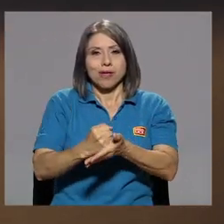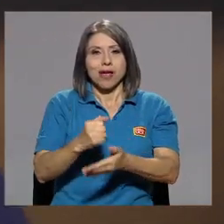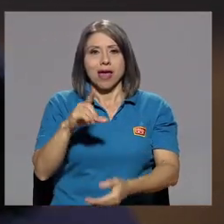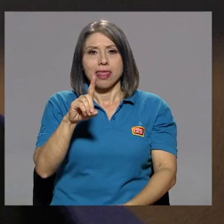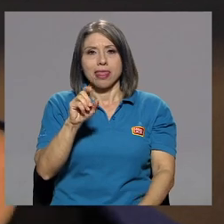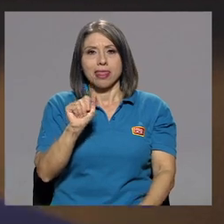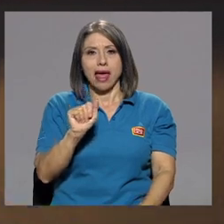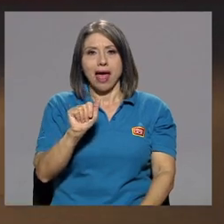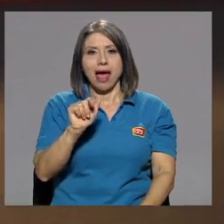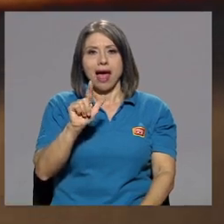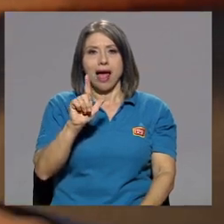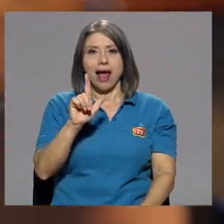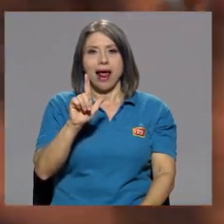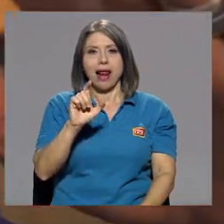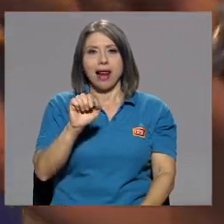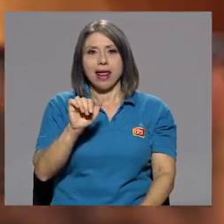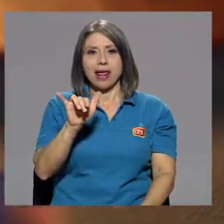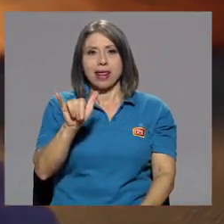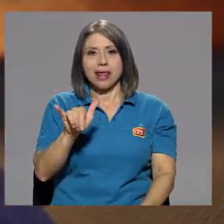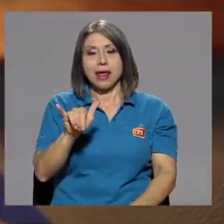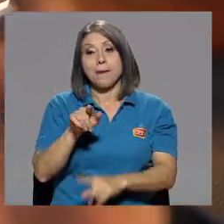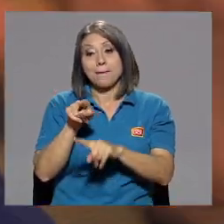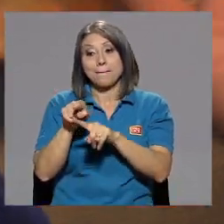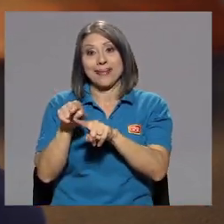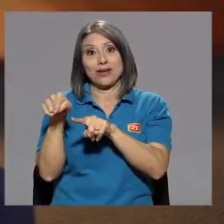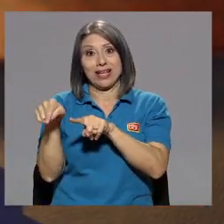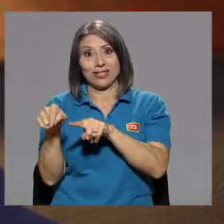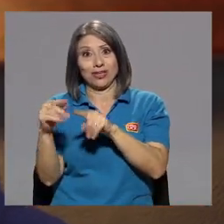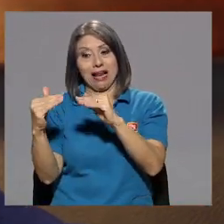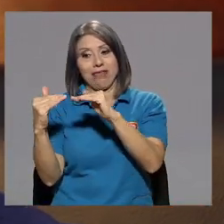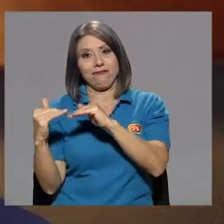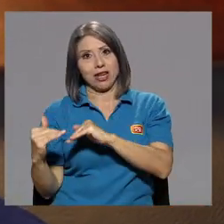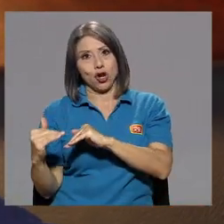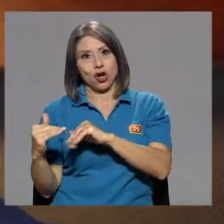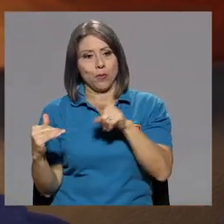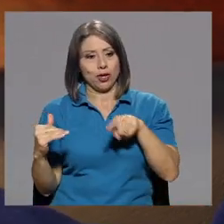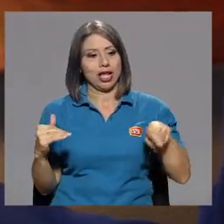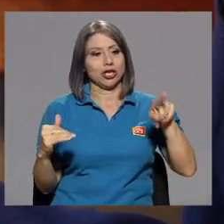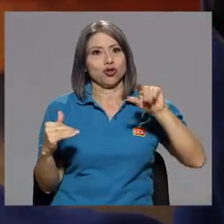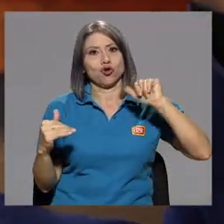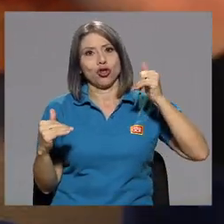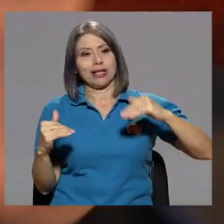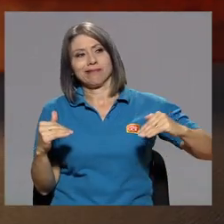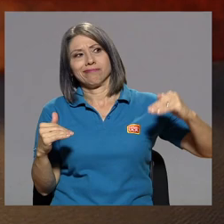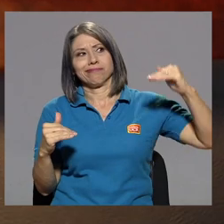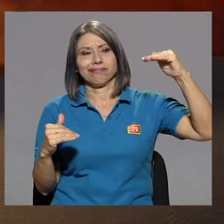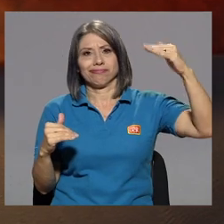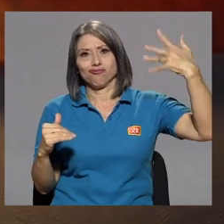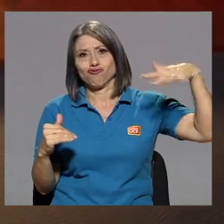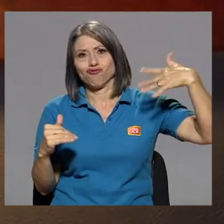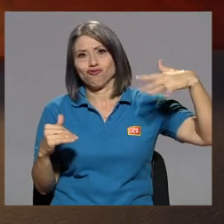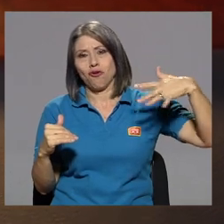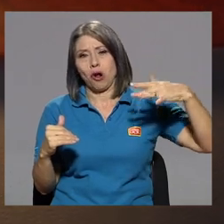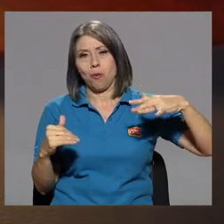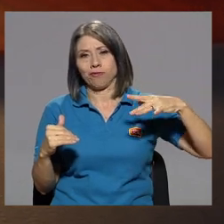De Dalai, Pero era inferior totalmente porque jamás. Todos esas, Chanel y todo eso era